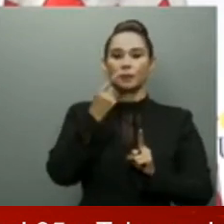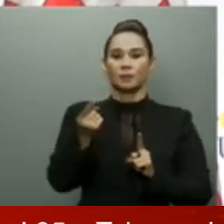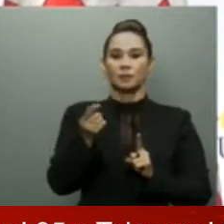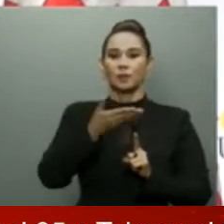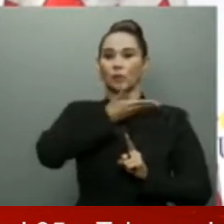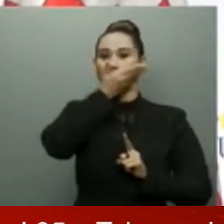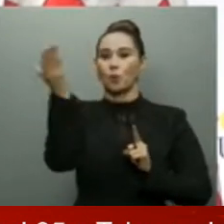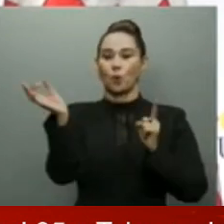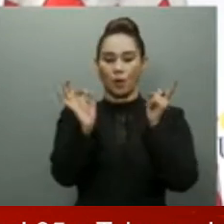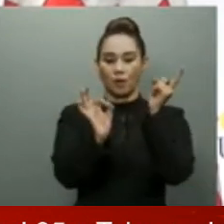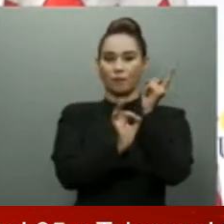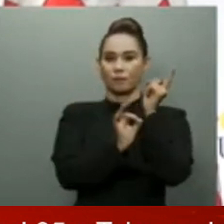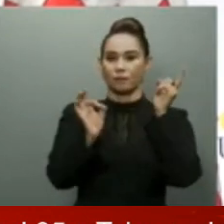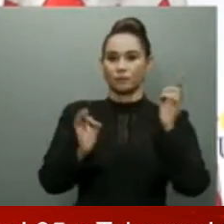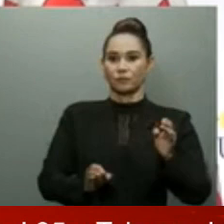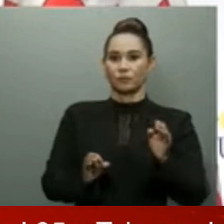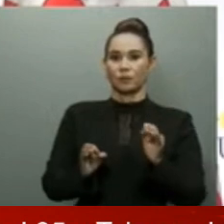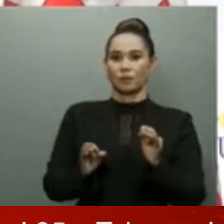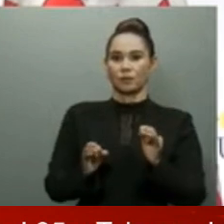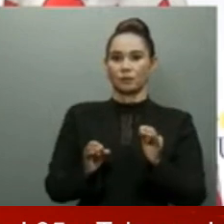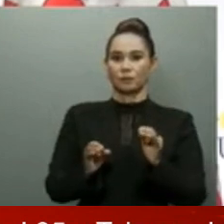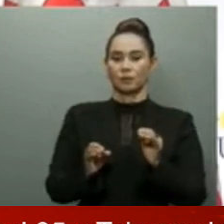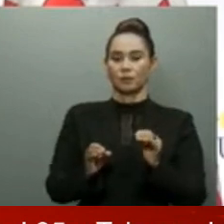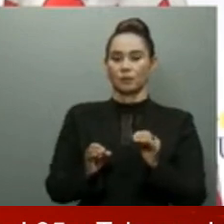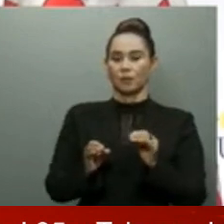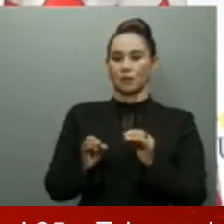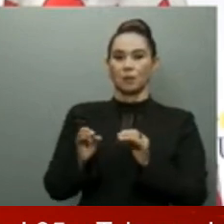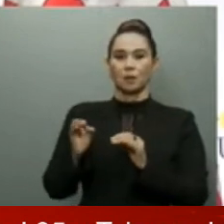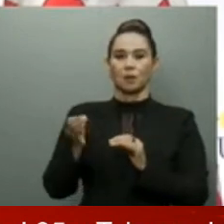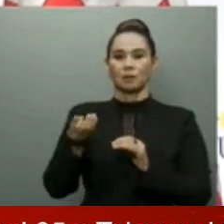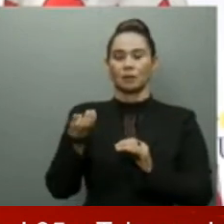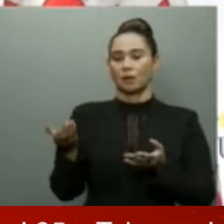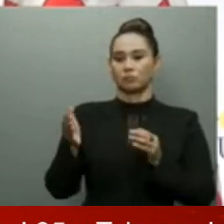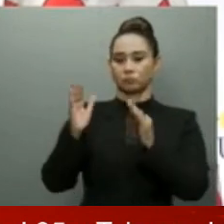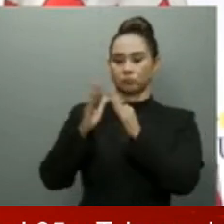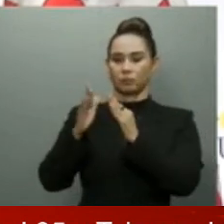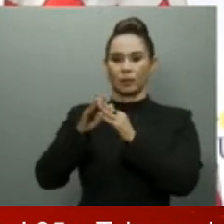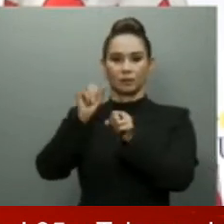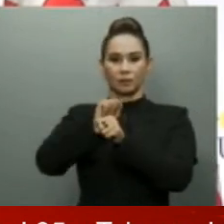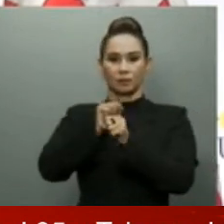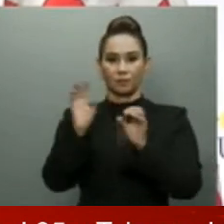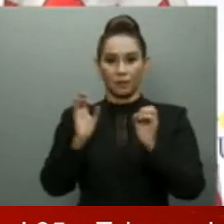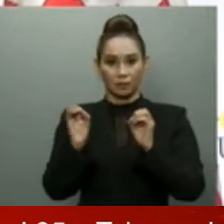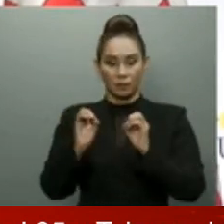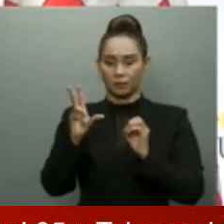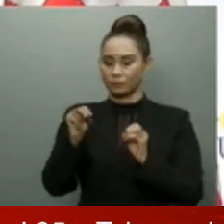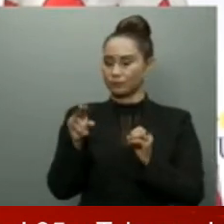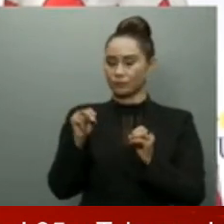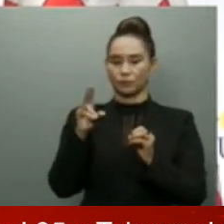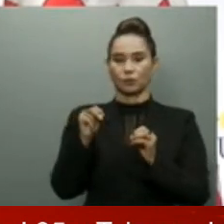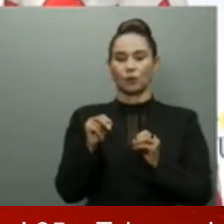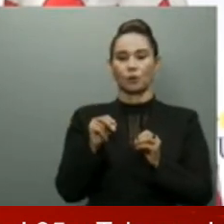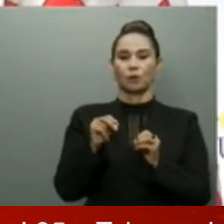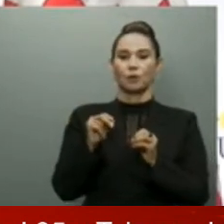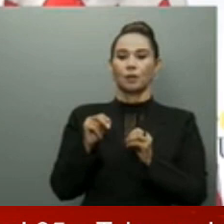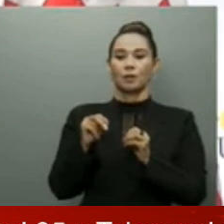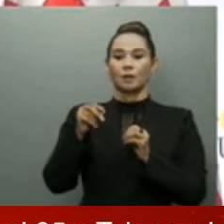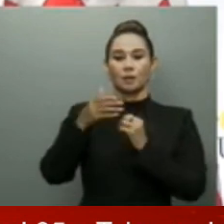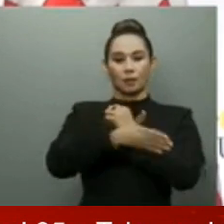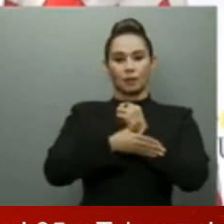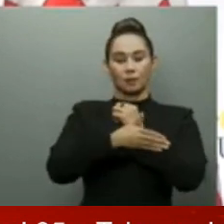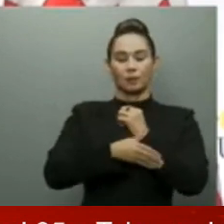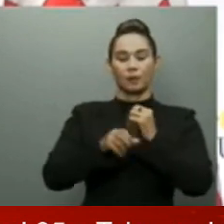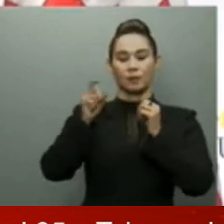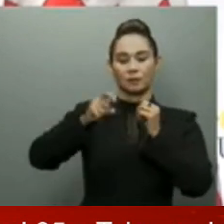sin cargo, discargos sin funciones. El país necesita un ejercicio de transparencia